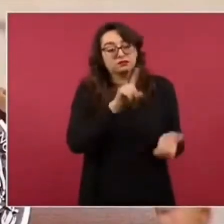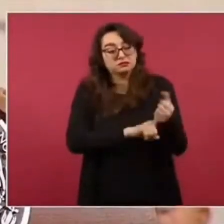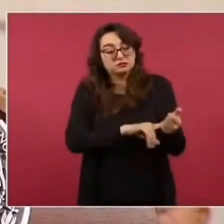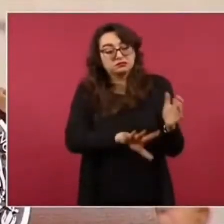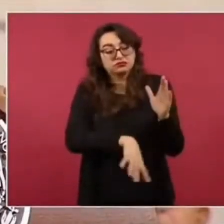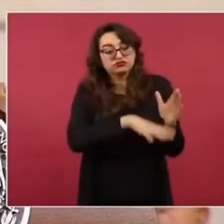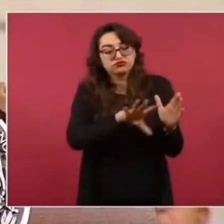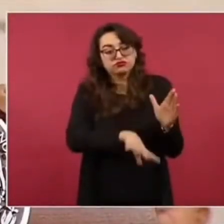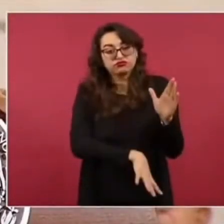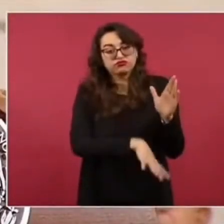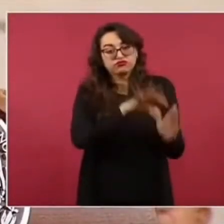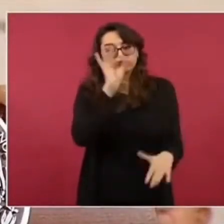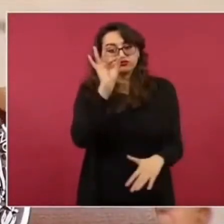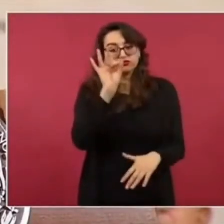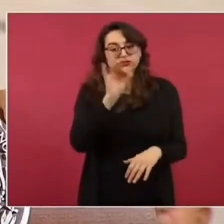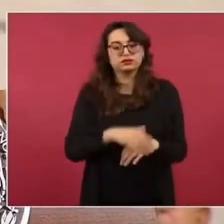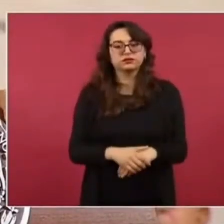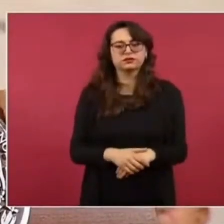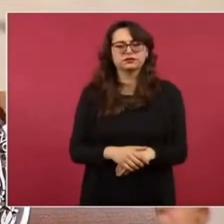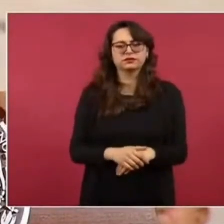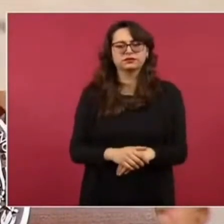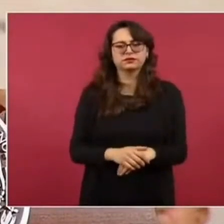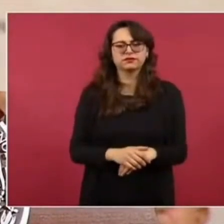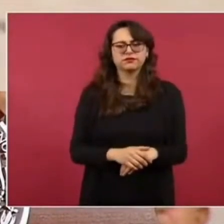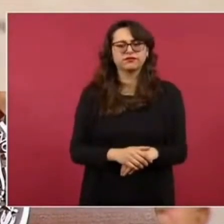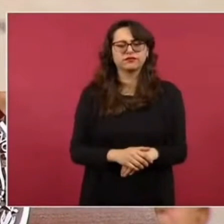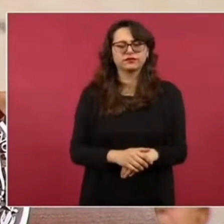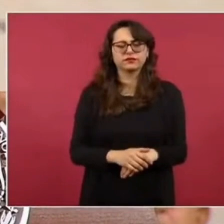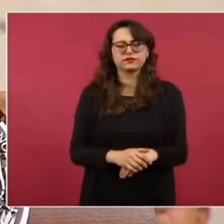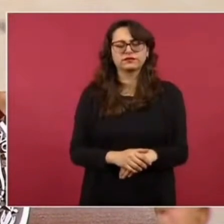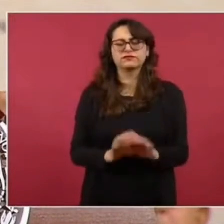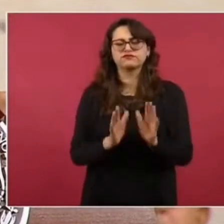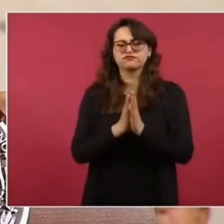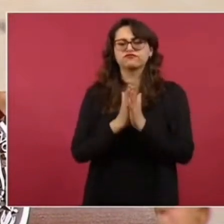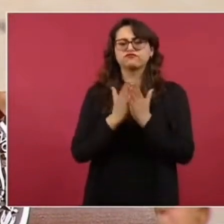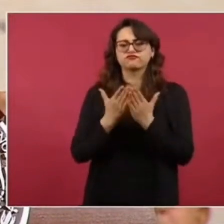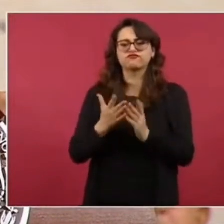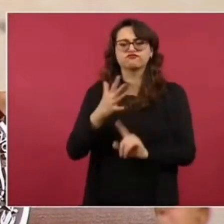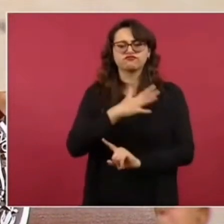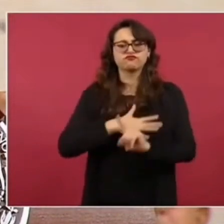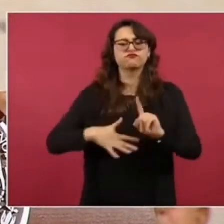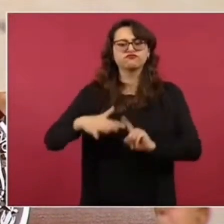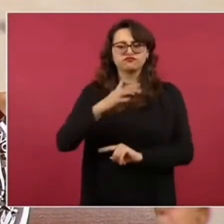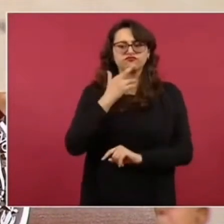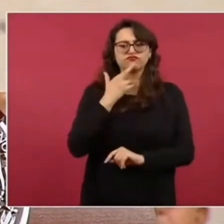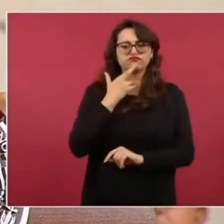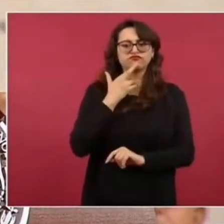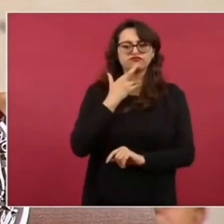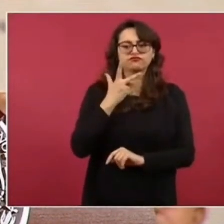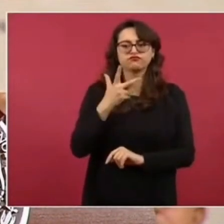lo encuentra el libro es si una sociedad mejor